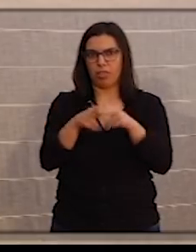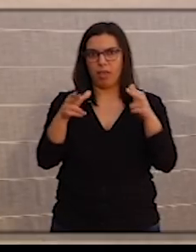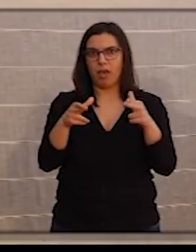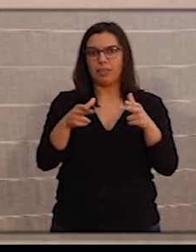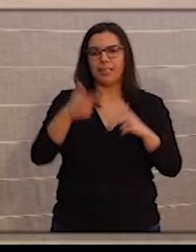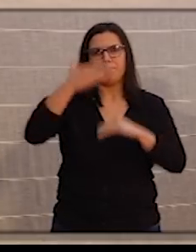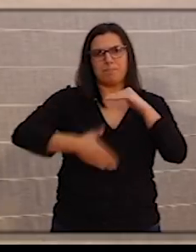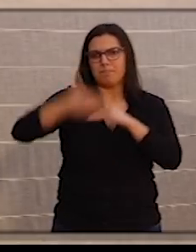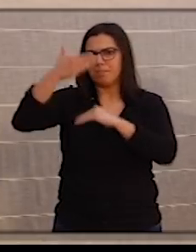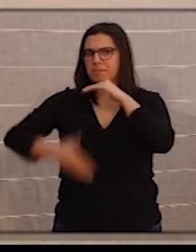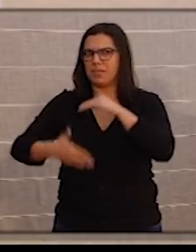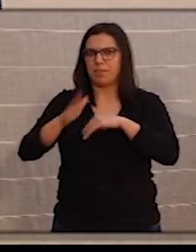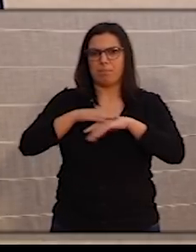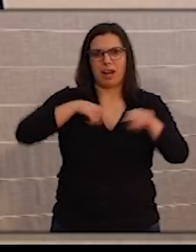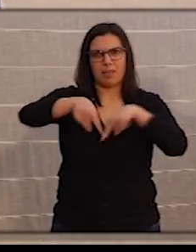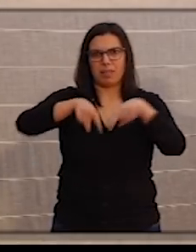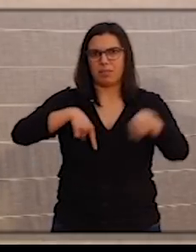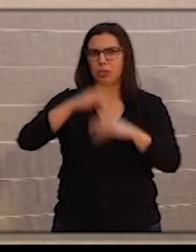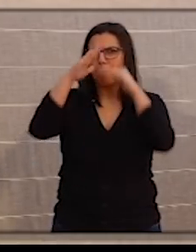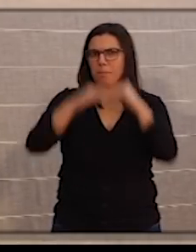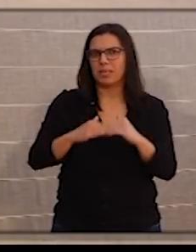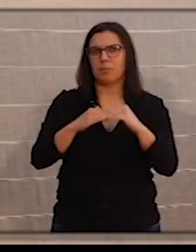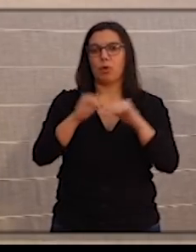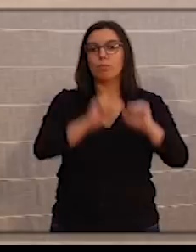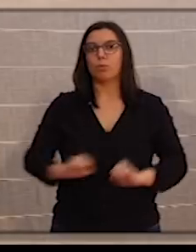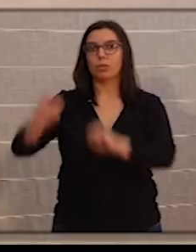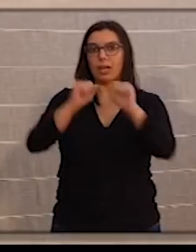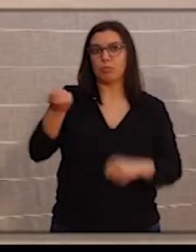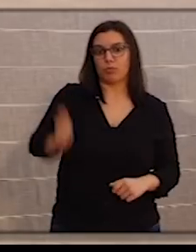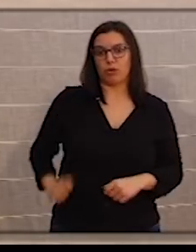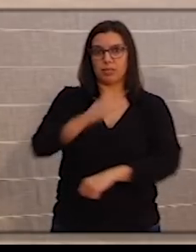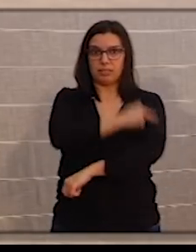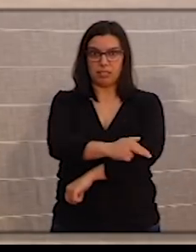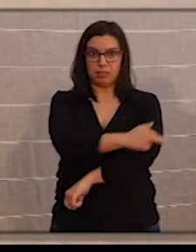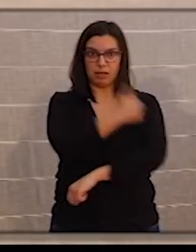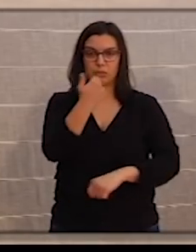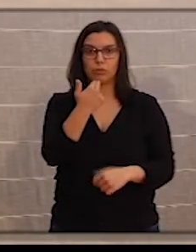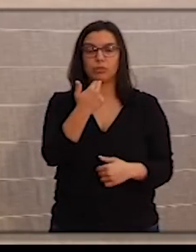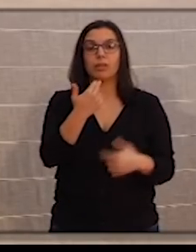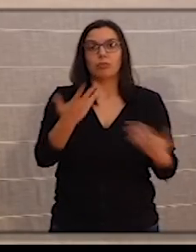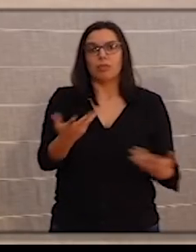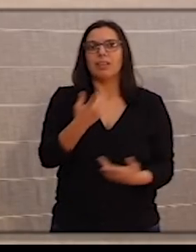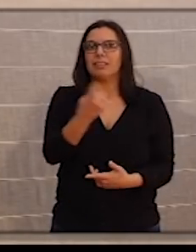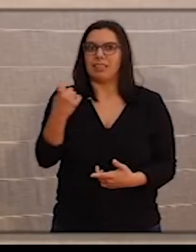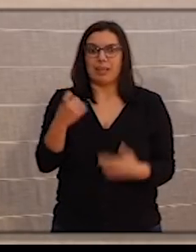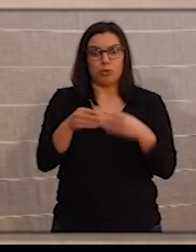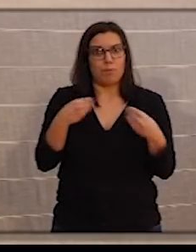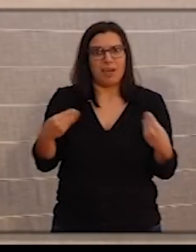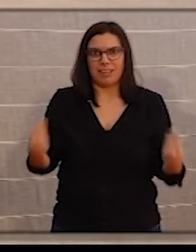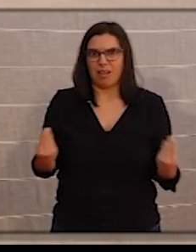movimientos, proteger a los profesionales sanitarios y que, por tanto, necesitamos el material.